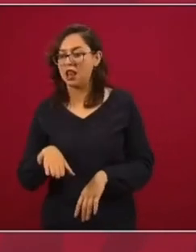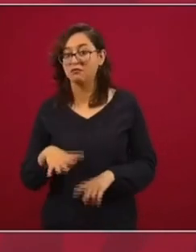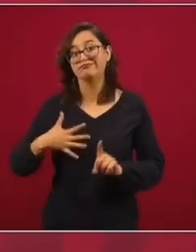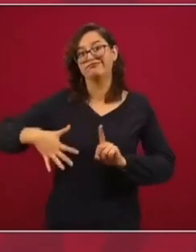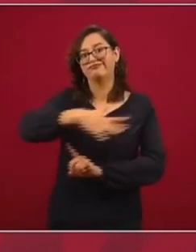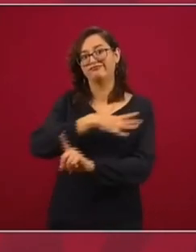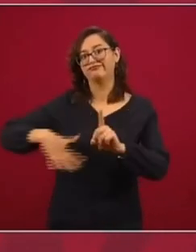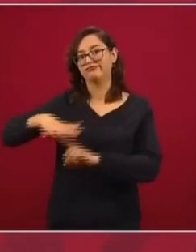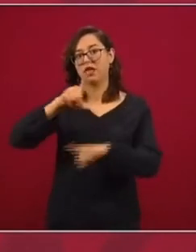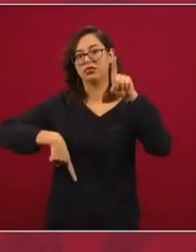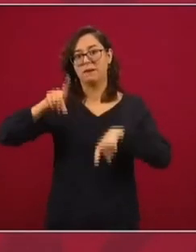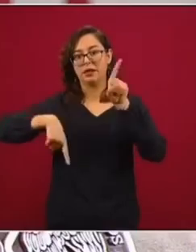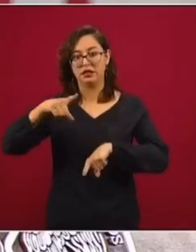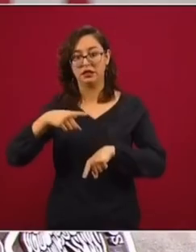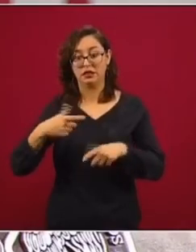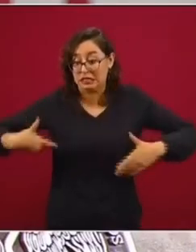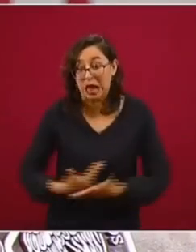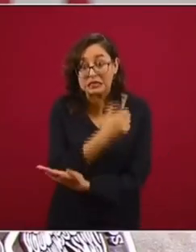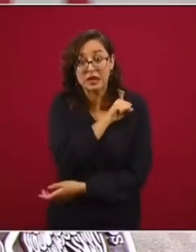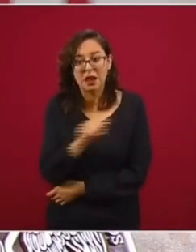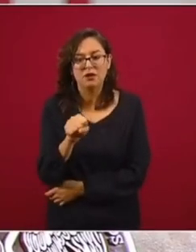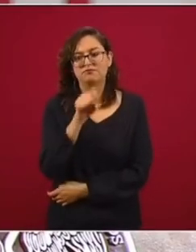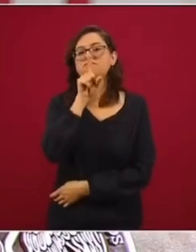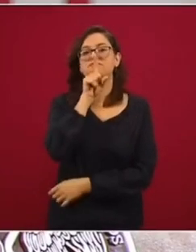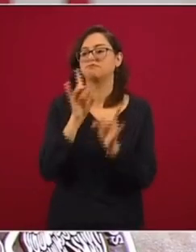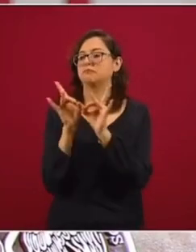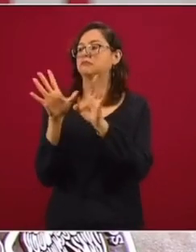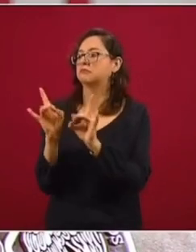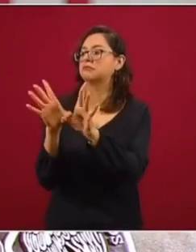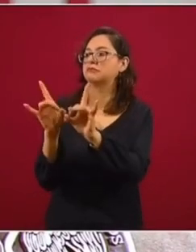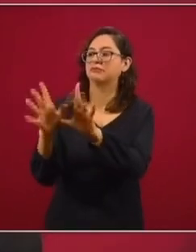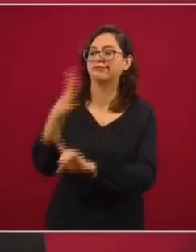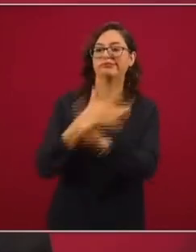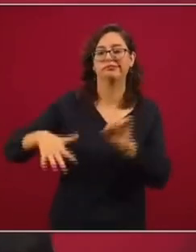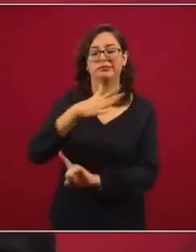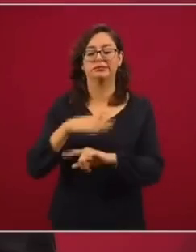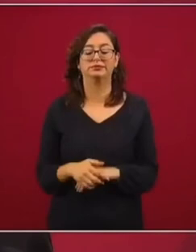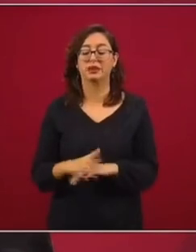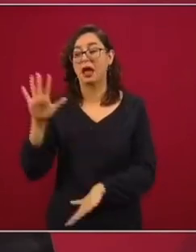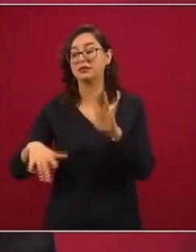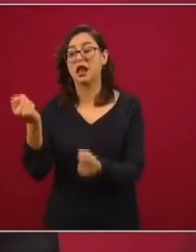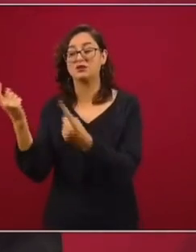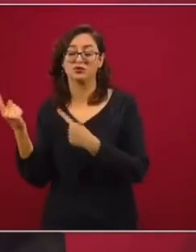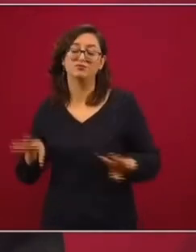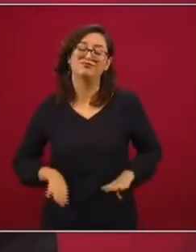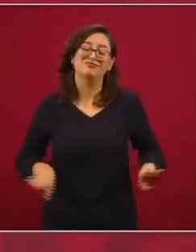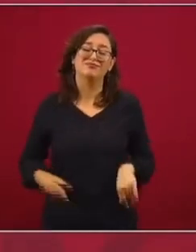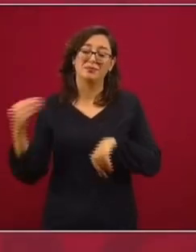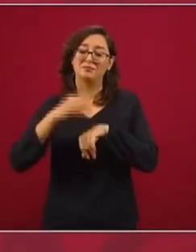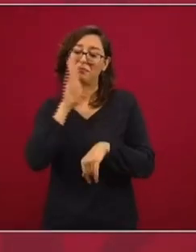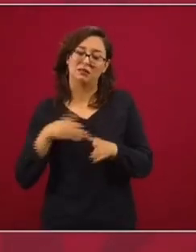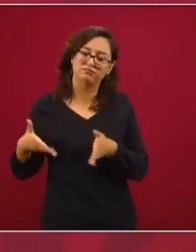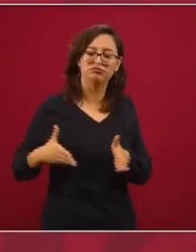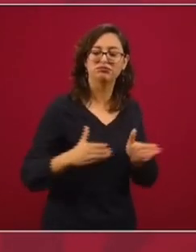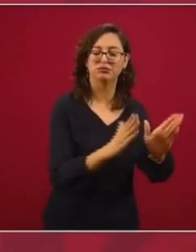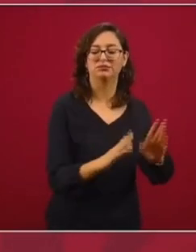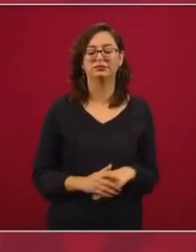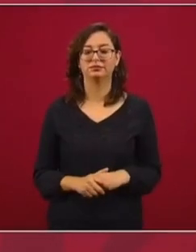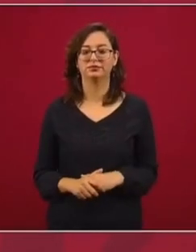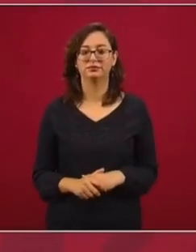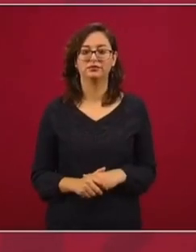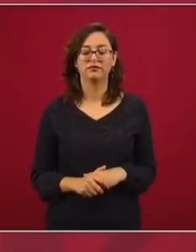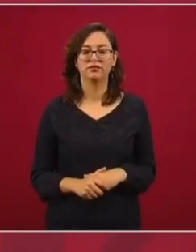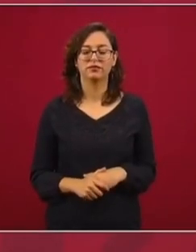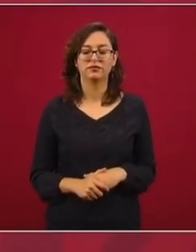somos malos, pero naturales, son las circunstancias, las que llevan. Algunos a tomar el camino de las conductas antisociales. Entonces,